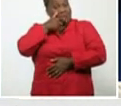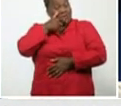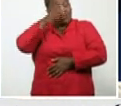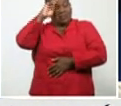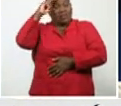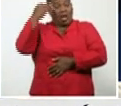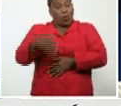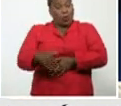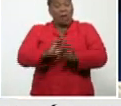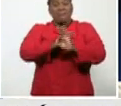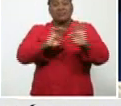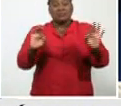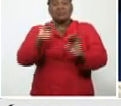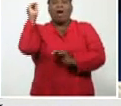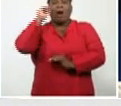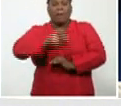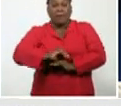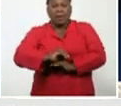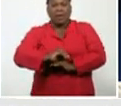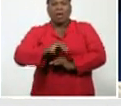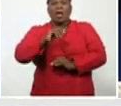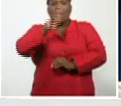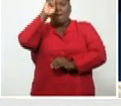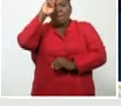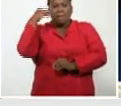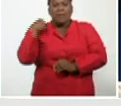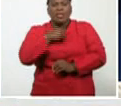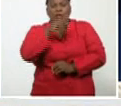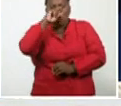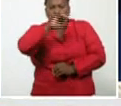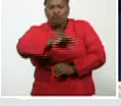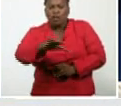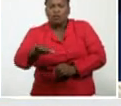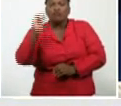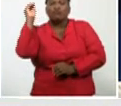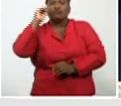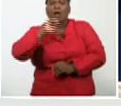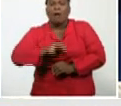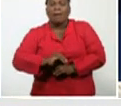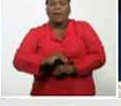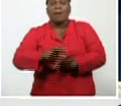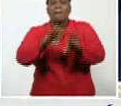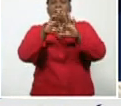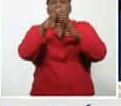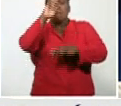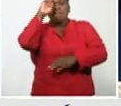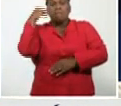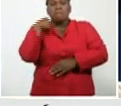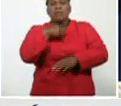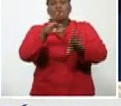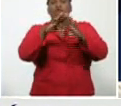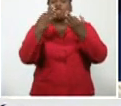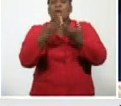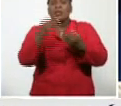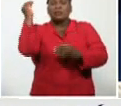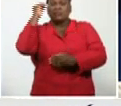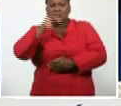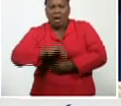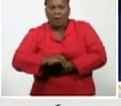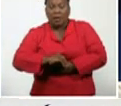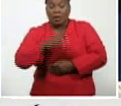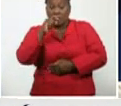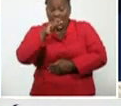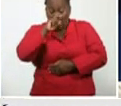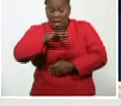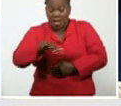nuestros especialistas, a nuestros pediatras, para nuestros médicos, en familia, que son, el primer, lugar,